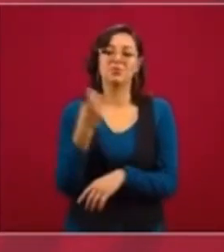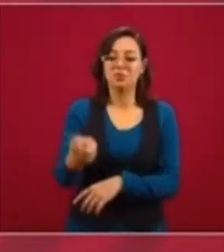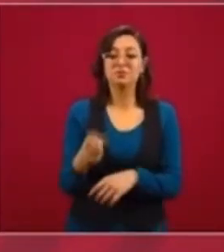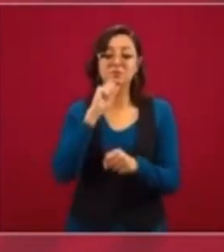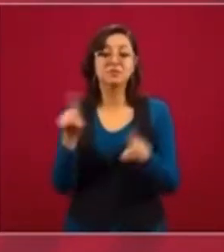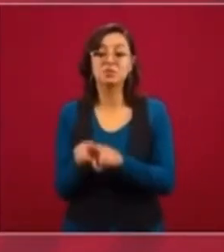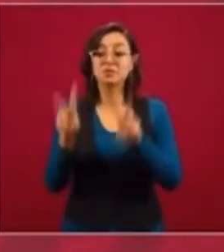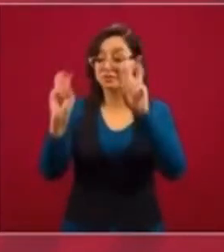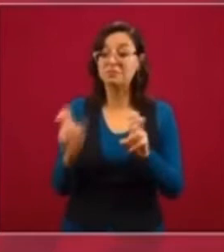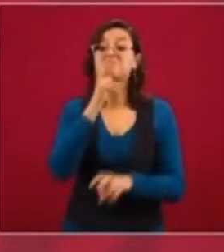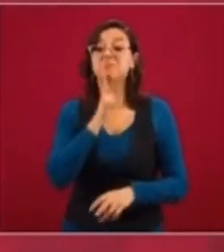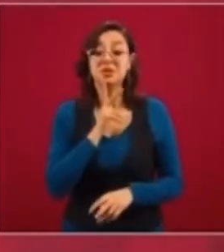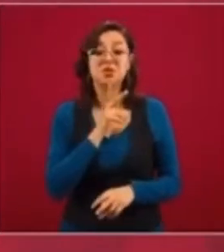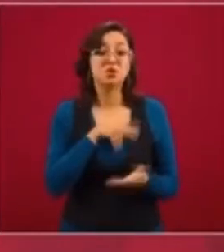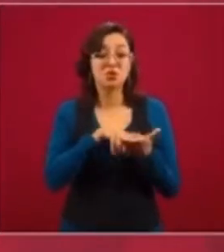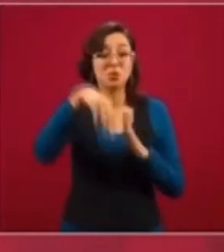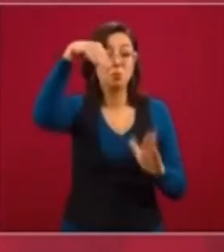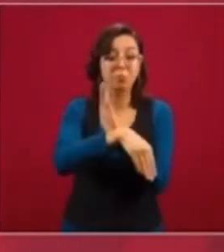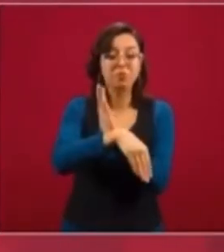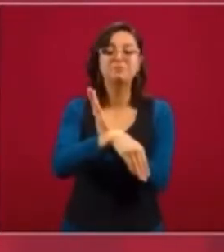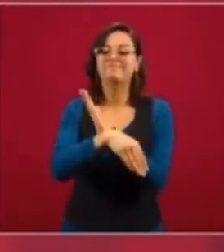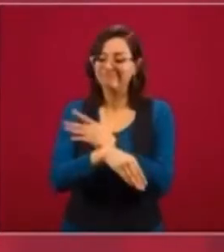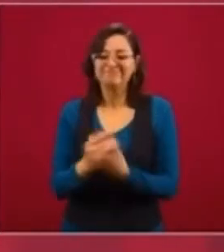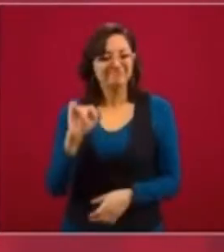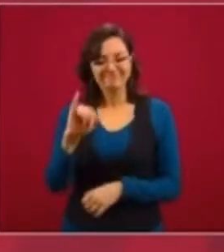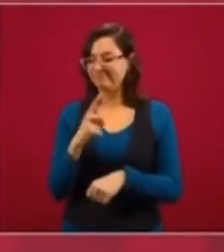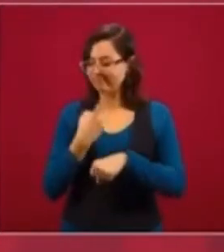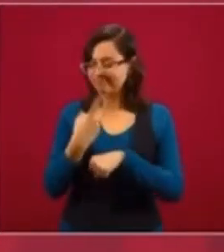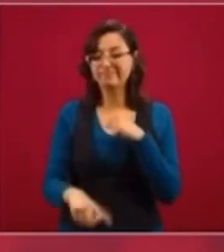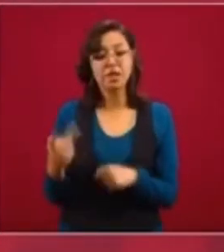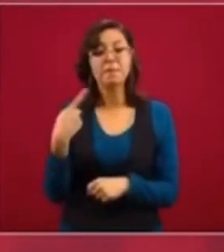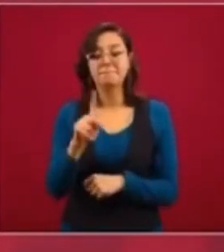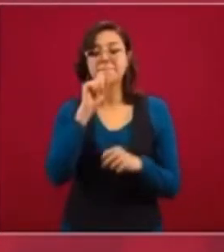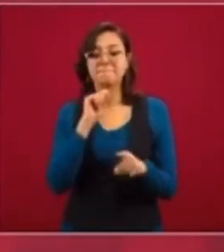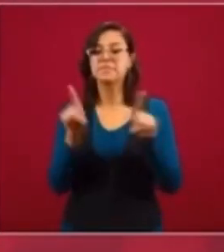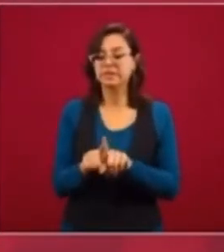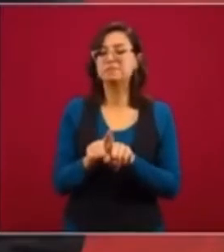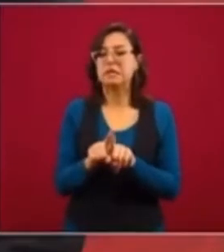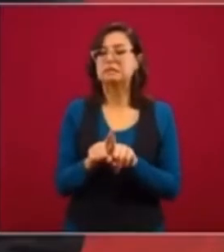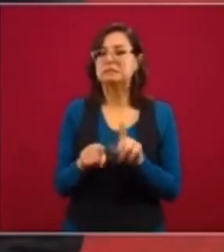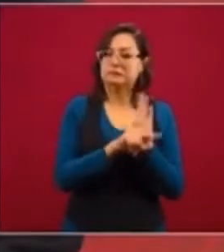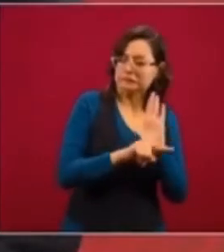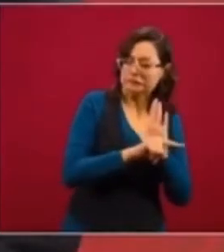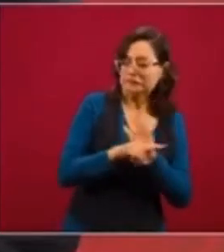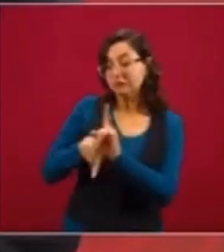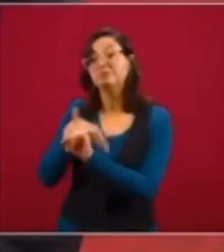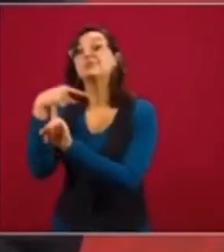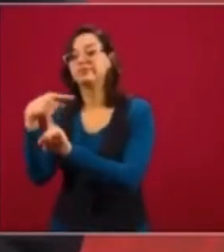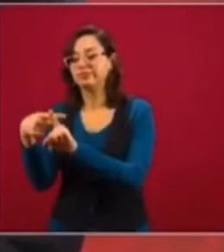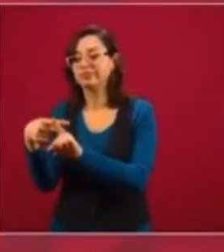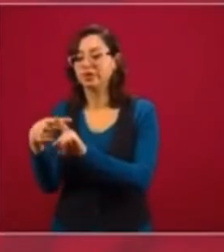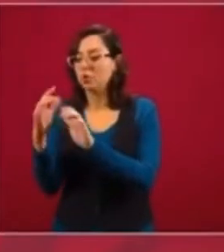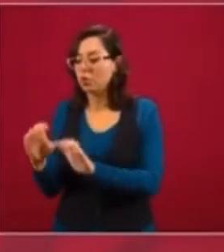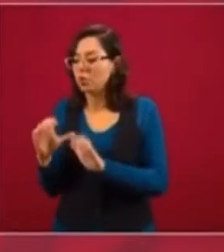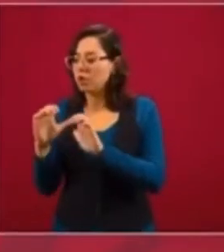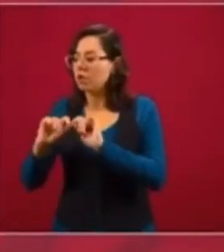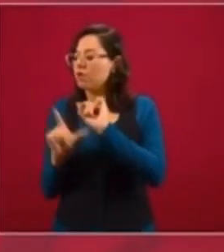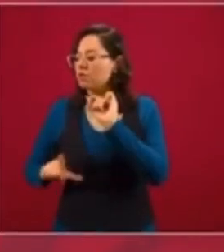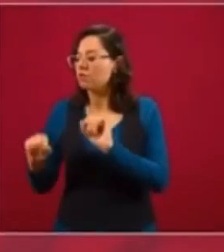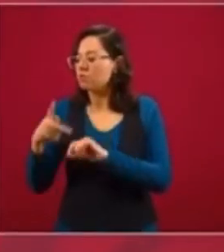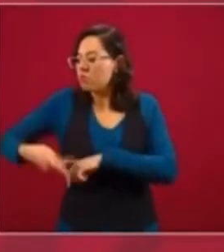en el peso del petróleo, se afecta, pero también tiene una parte positiva. El cuidar nuestros recursos naturales.